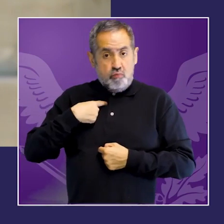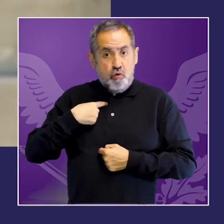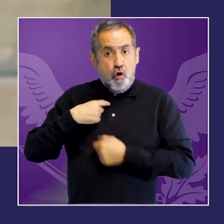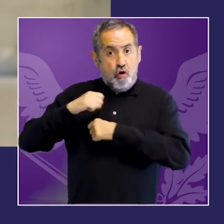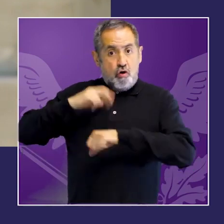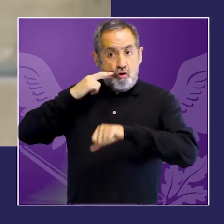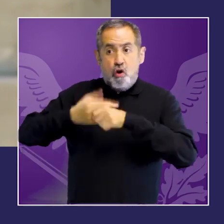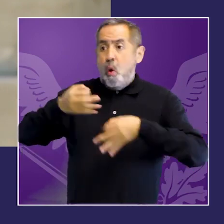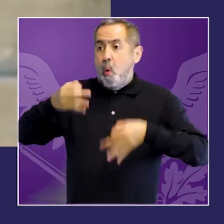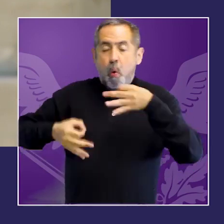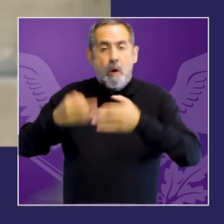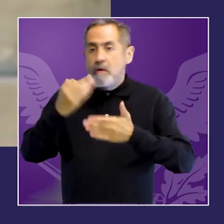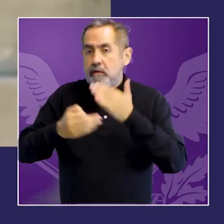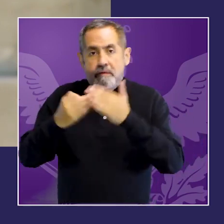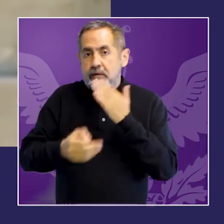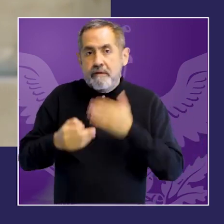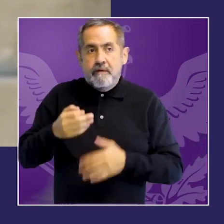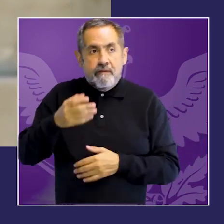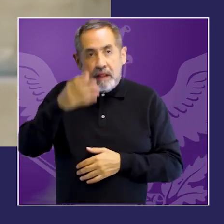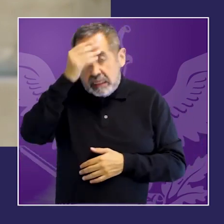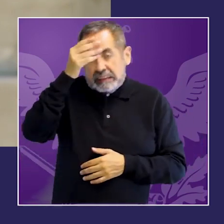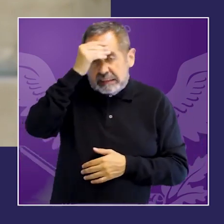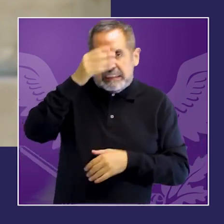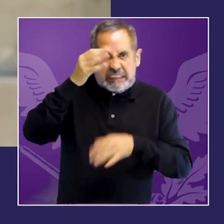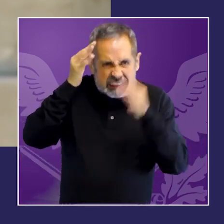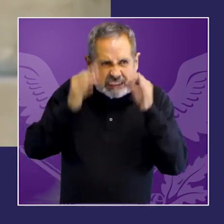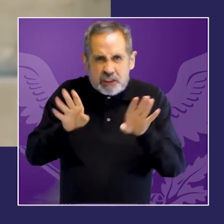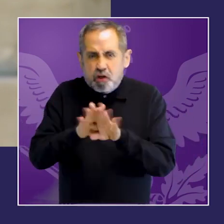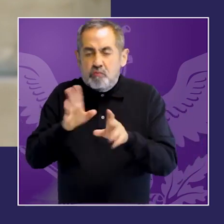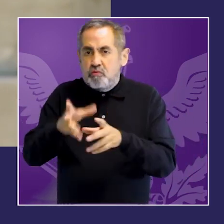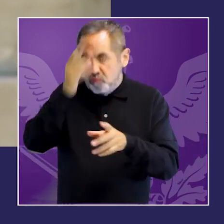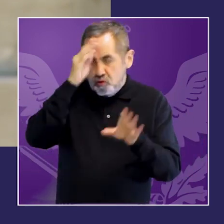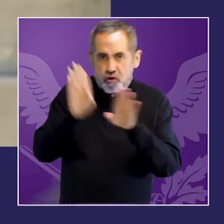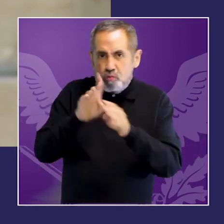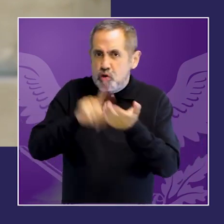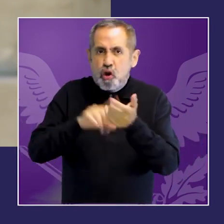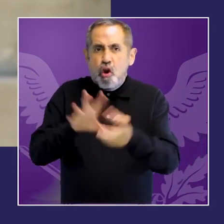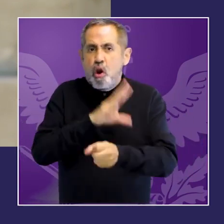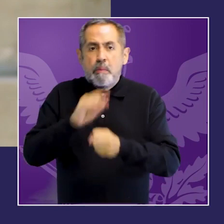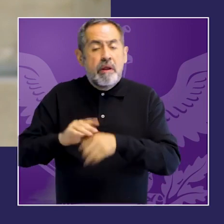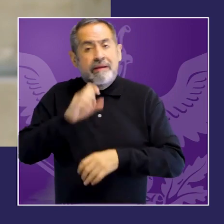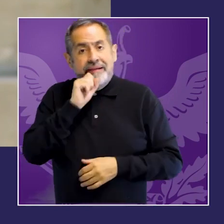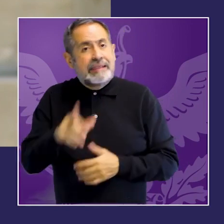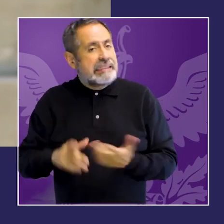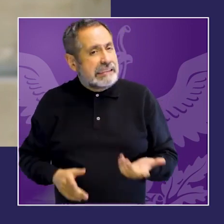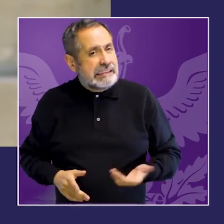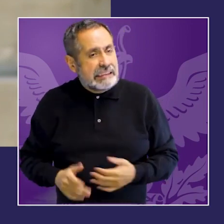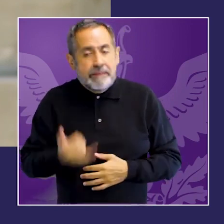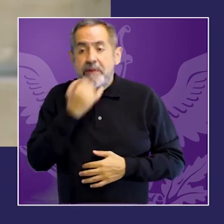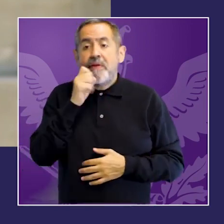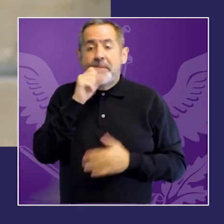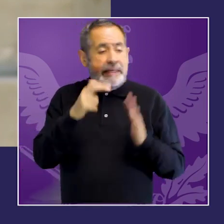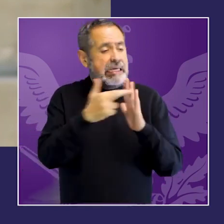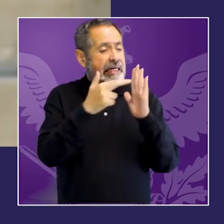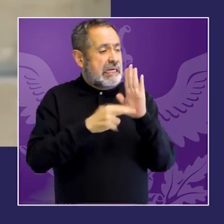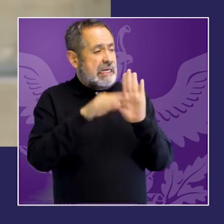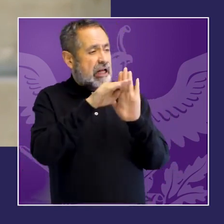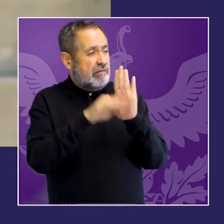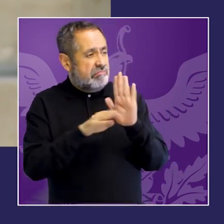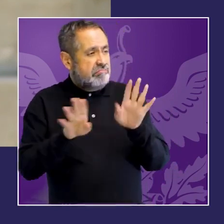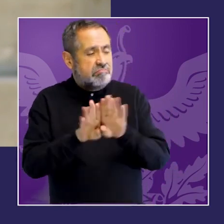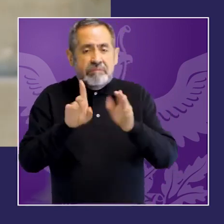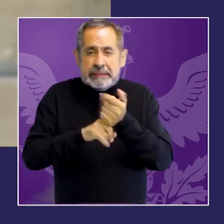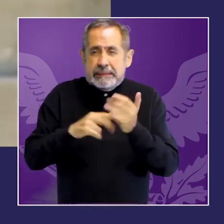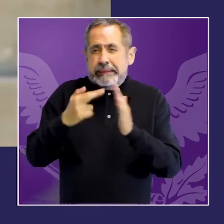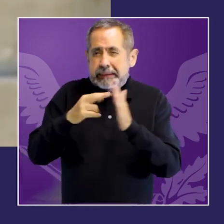judiciales. ¿Qué implicancia tiene el sistema procesal para la investigación de los femicidios y feminicidios?